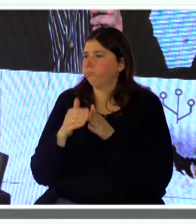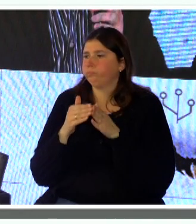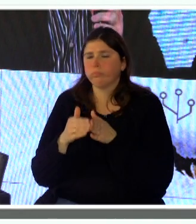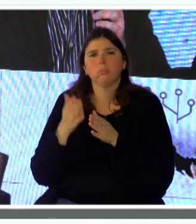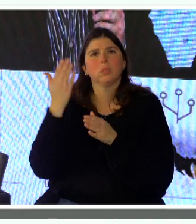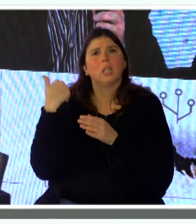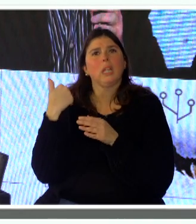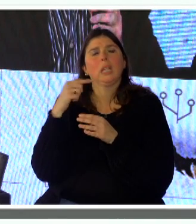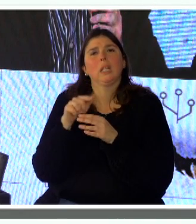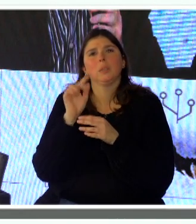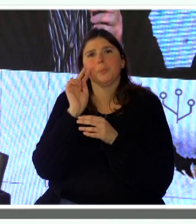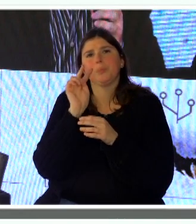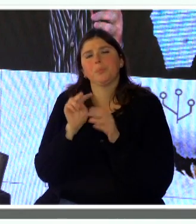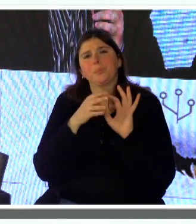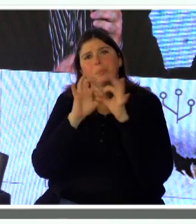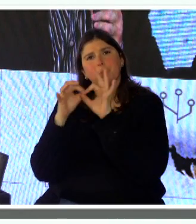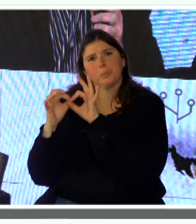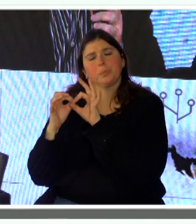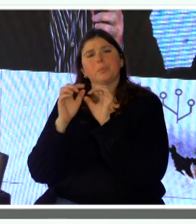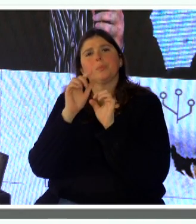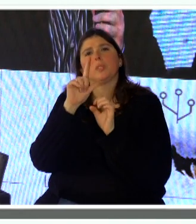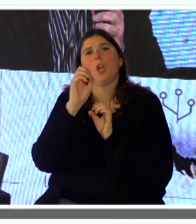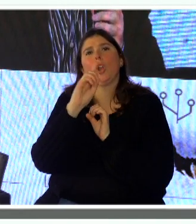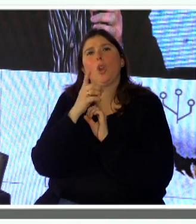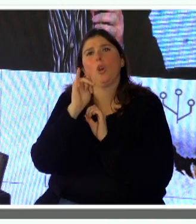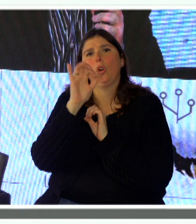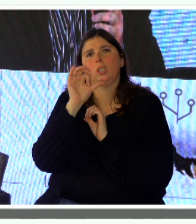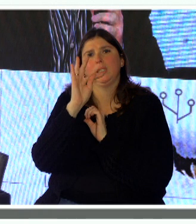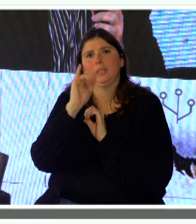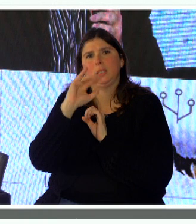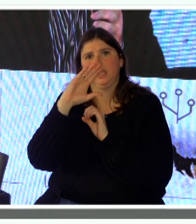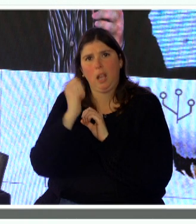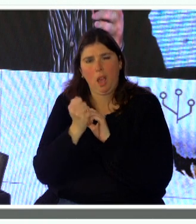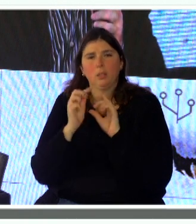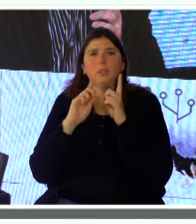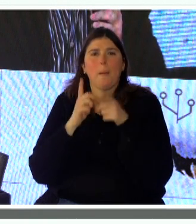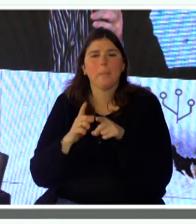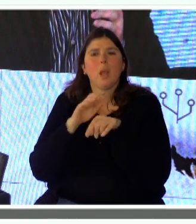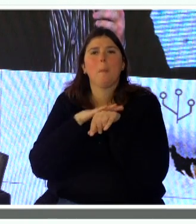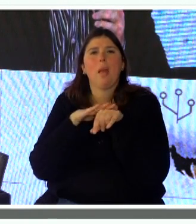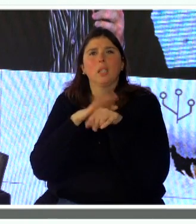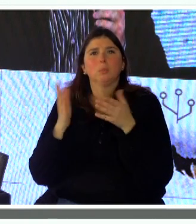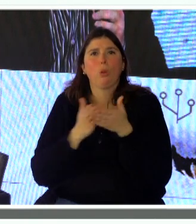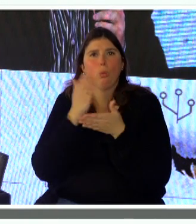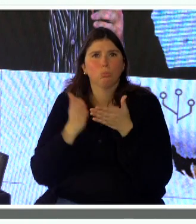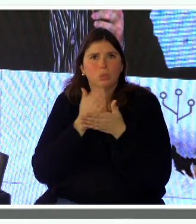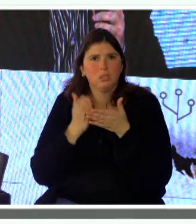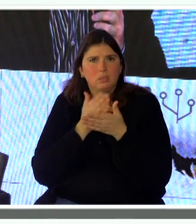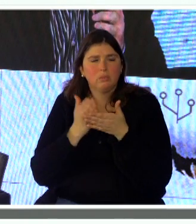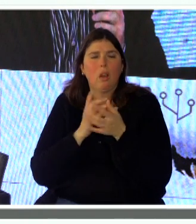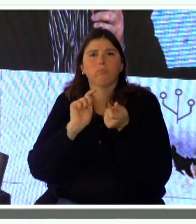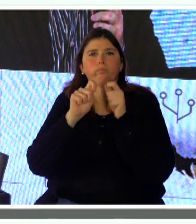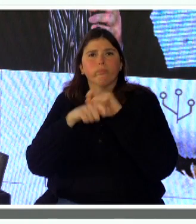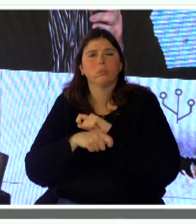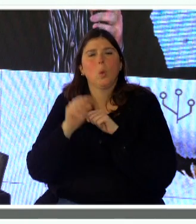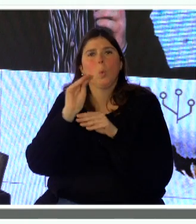región, a través de la cadena logística, la transformación de la matriz productiva que se va a venir, y ya se viene, la transformación cultural al servicio,